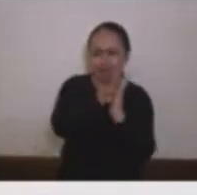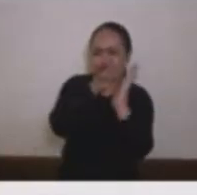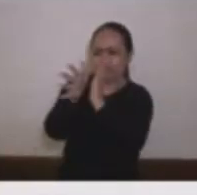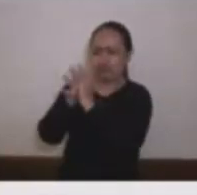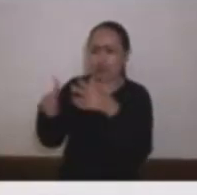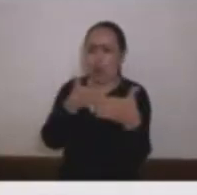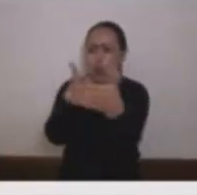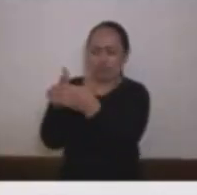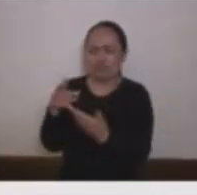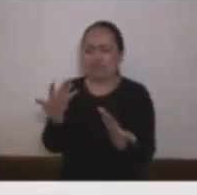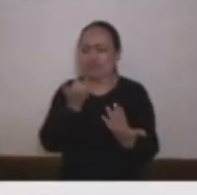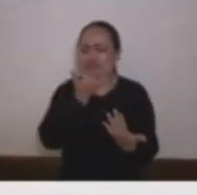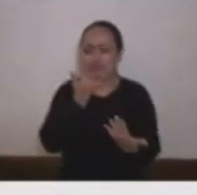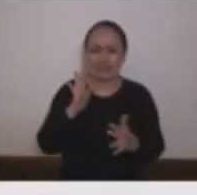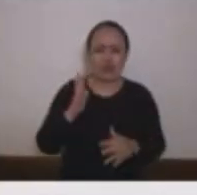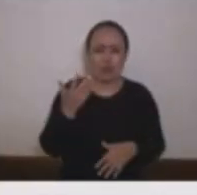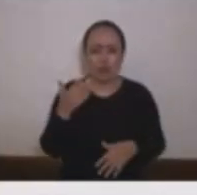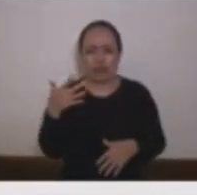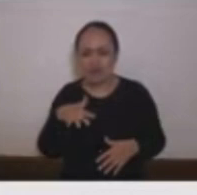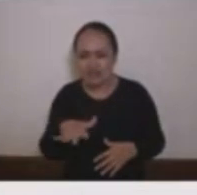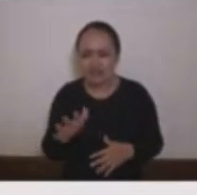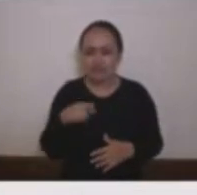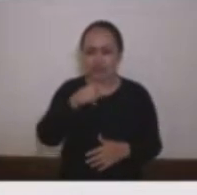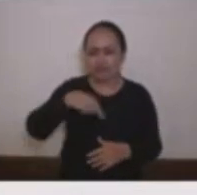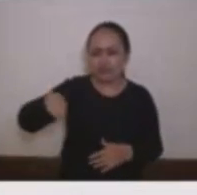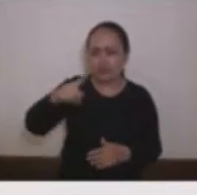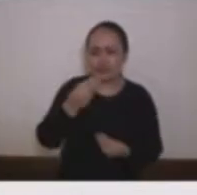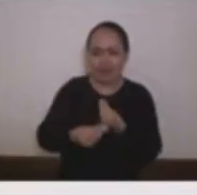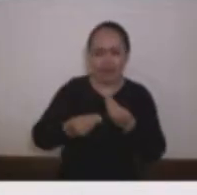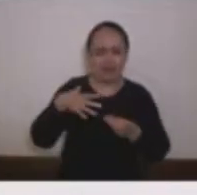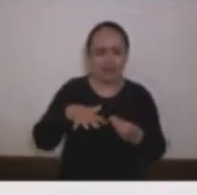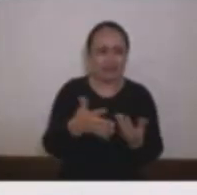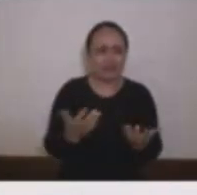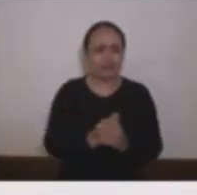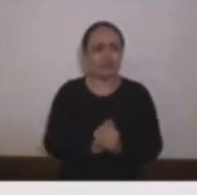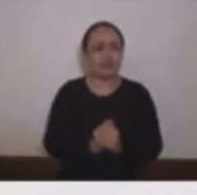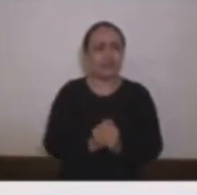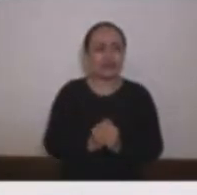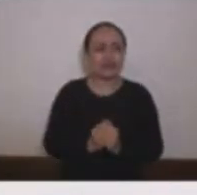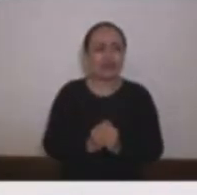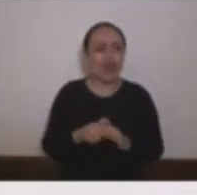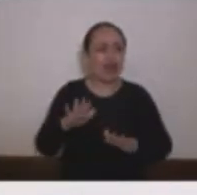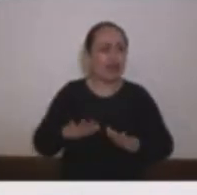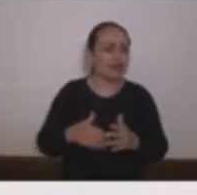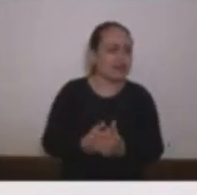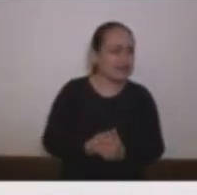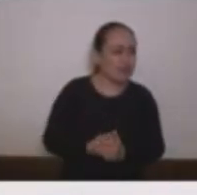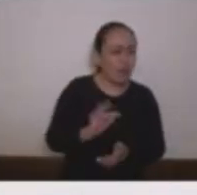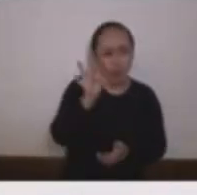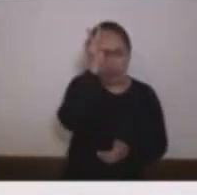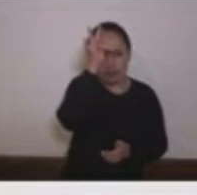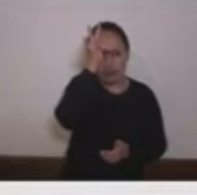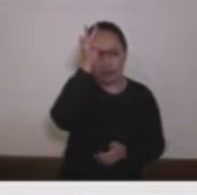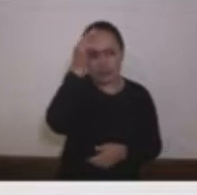puntualmente desde nuestra curula hemos hablado del hospital general de Medellín que entregó los contratos de las vigencias futuras a las mismas casas políticas que quebraron los hospitales